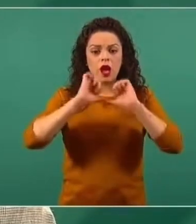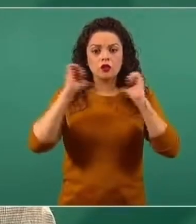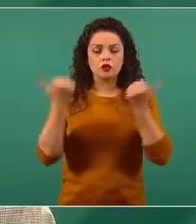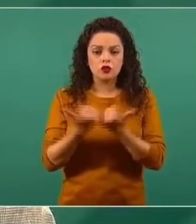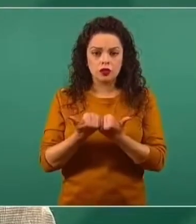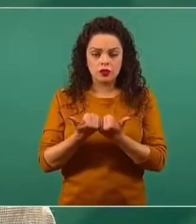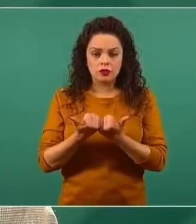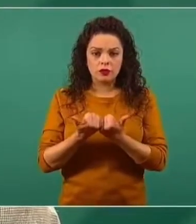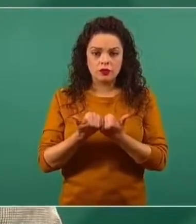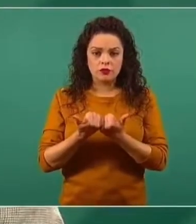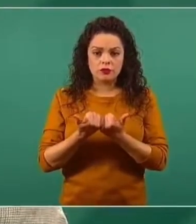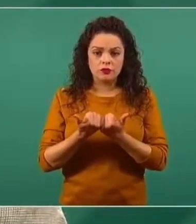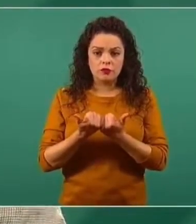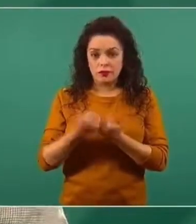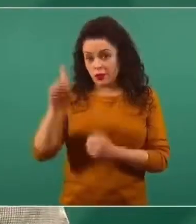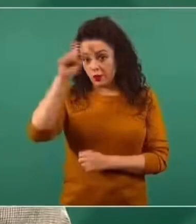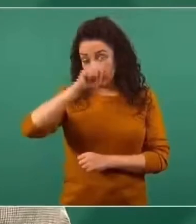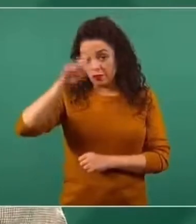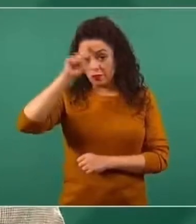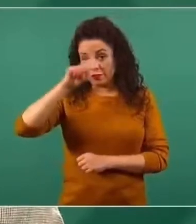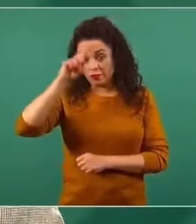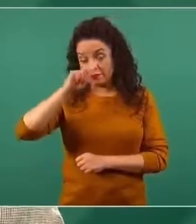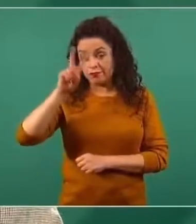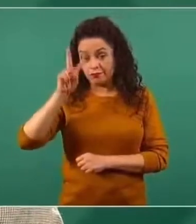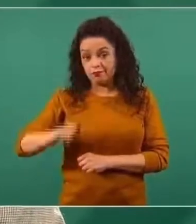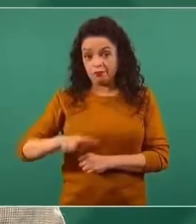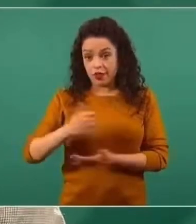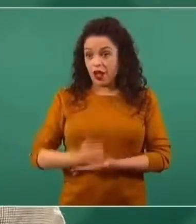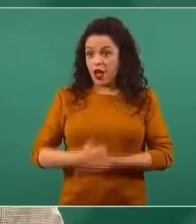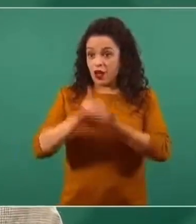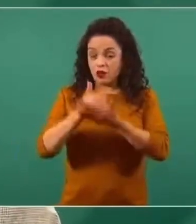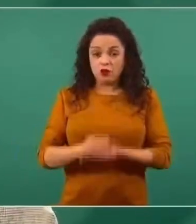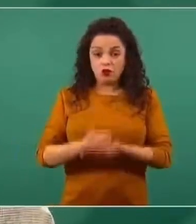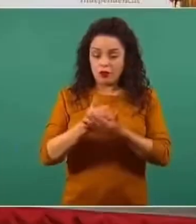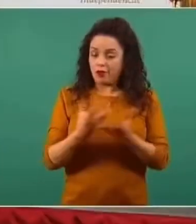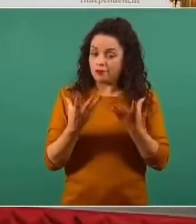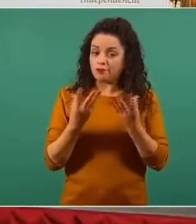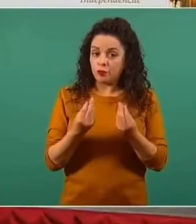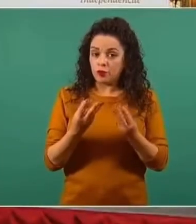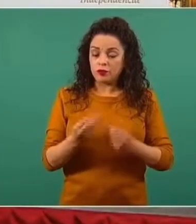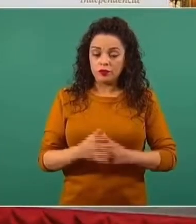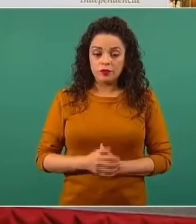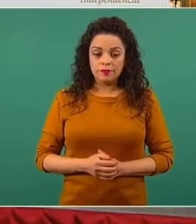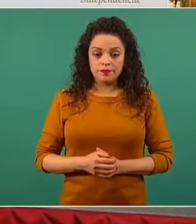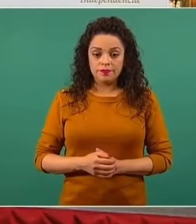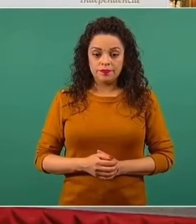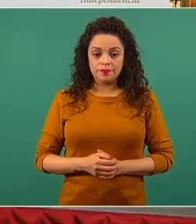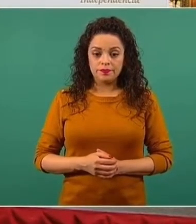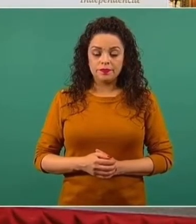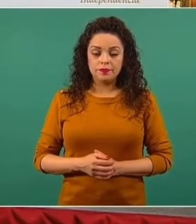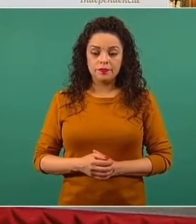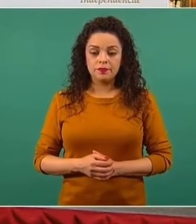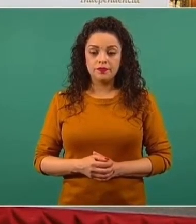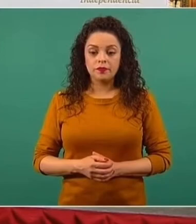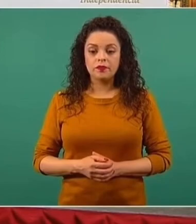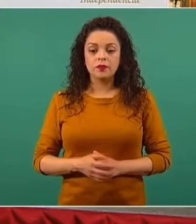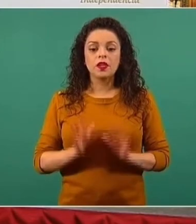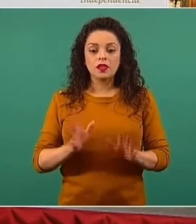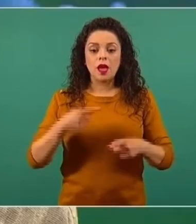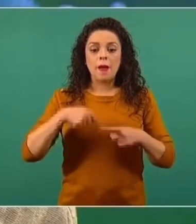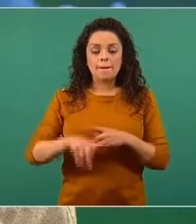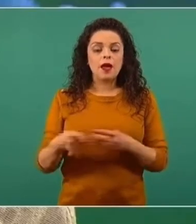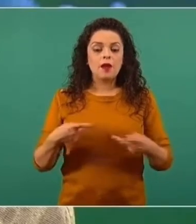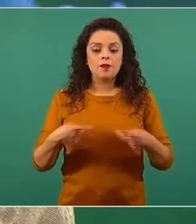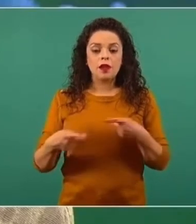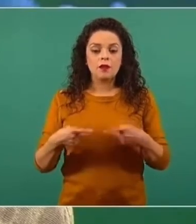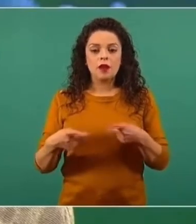civiles que nos han orientado, nos han acompañado en el proceso, nos han ayudado, y estamos preparando los elementos